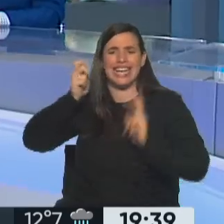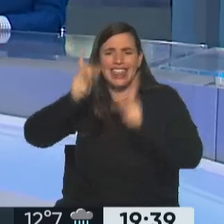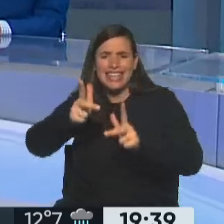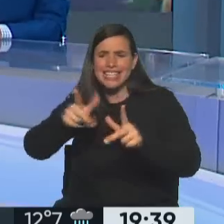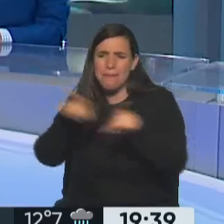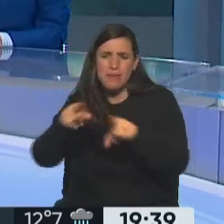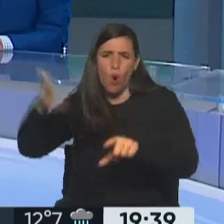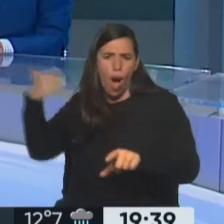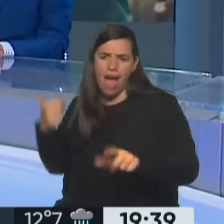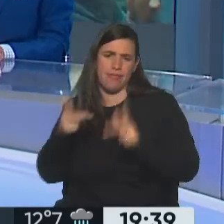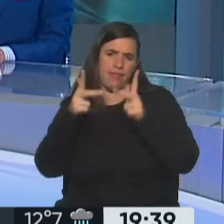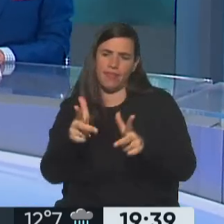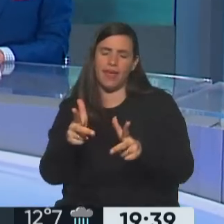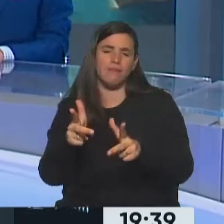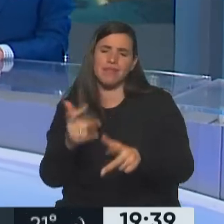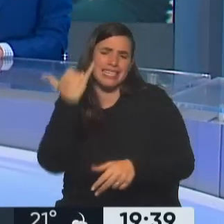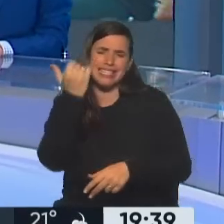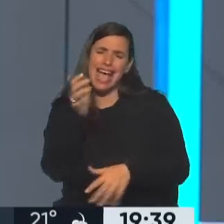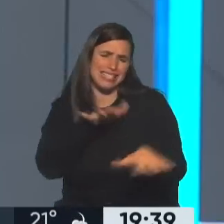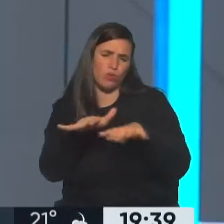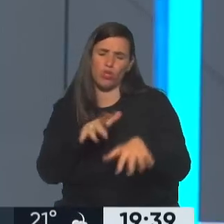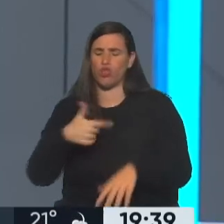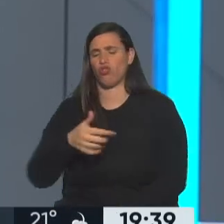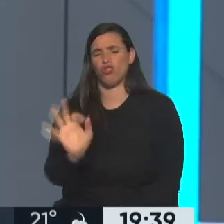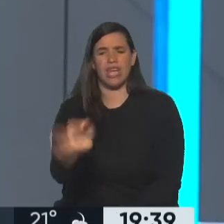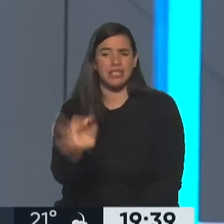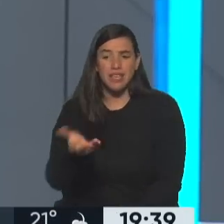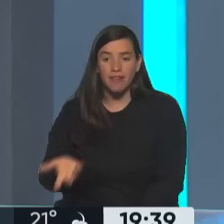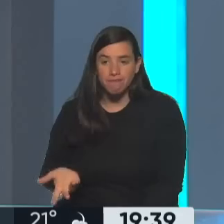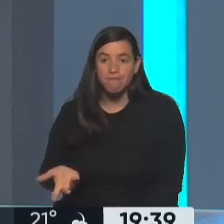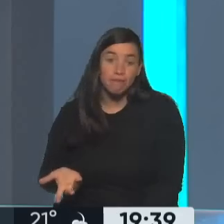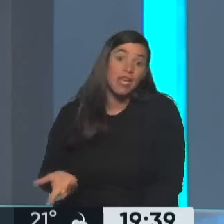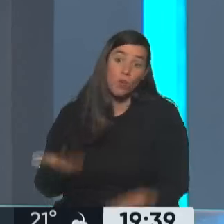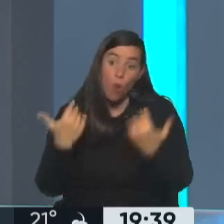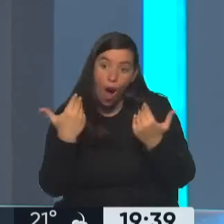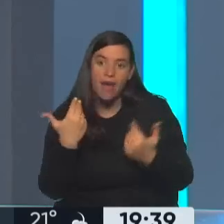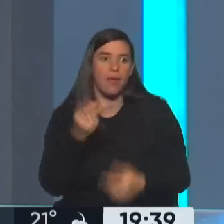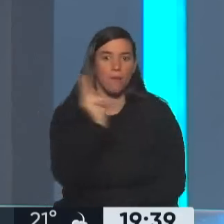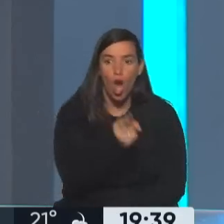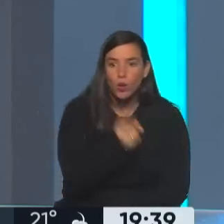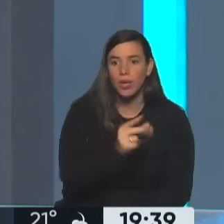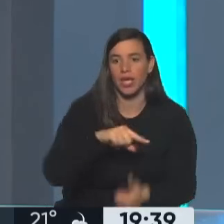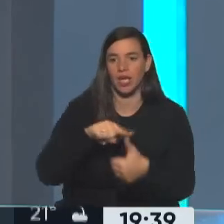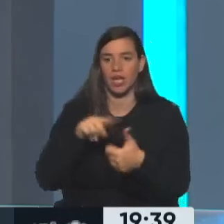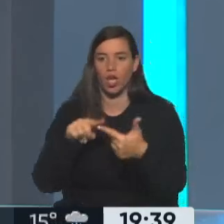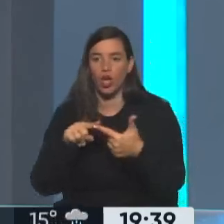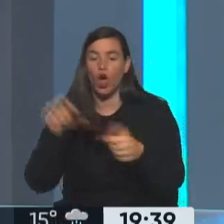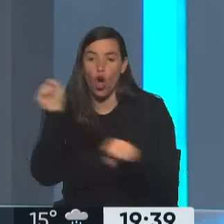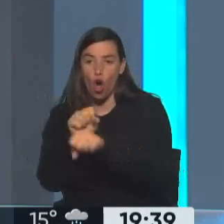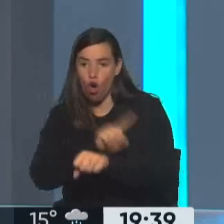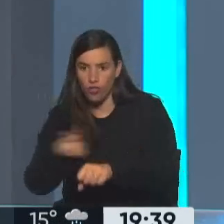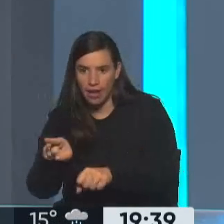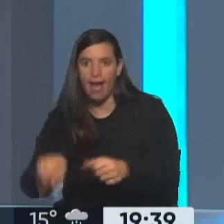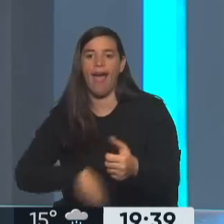casi tal cual como lo dijo ella. Es que pueden pasar dos cosas, la pueden proscribir, la pueden condenar, y entre